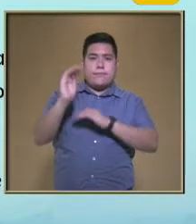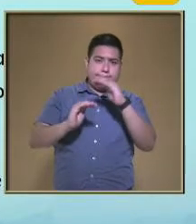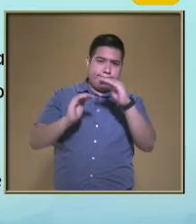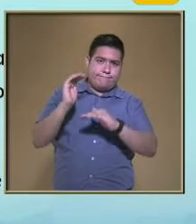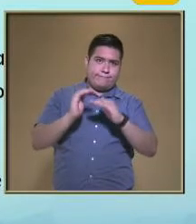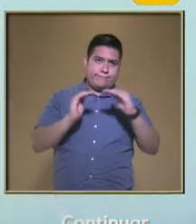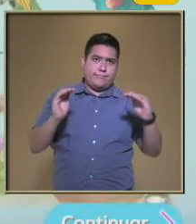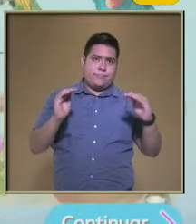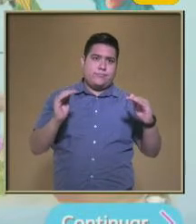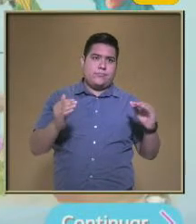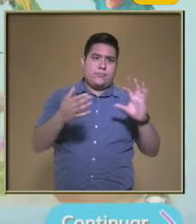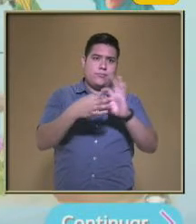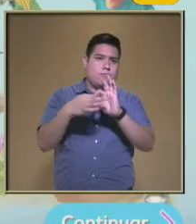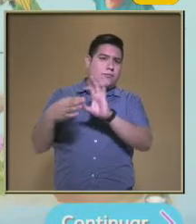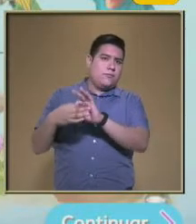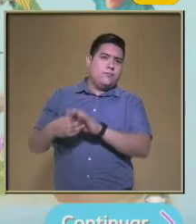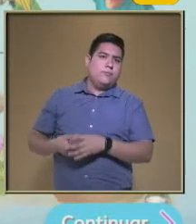mencionado